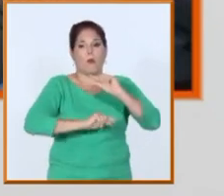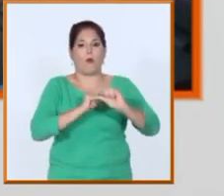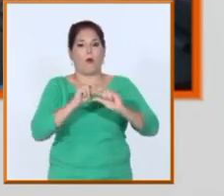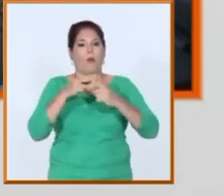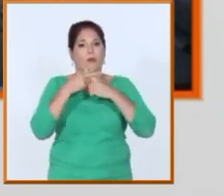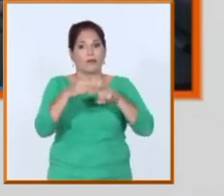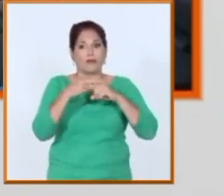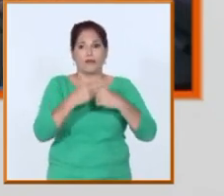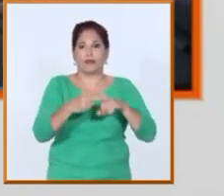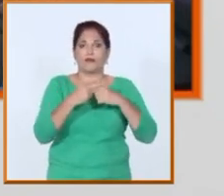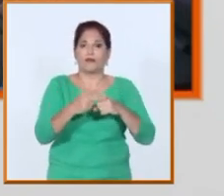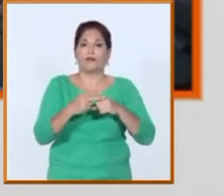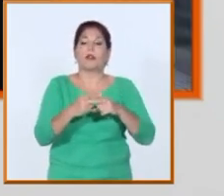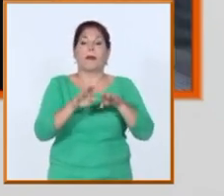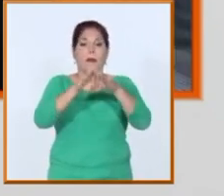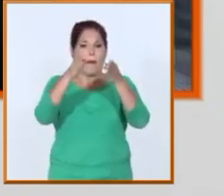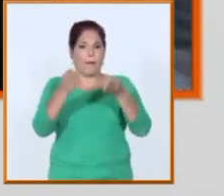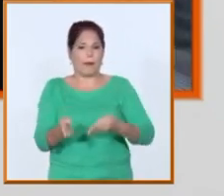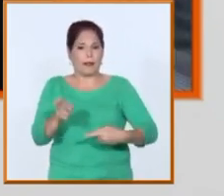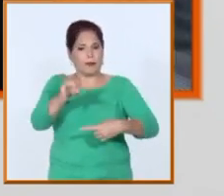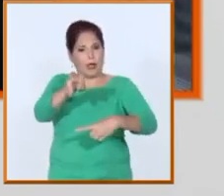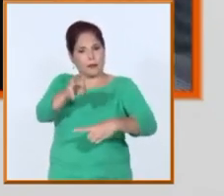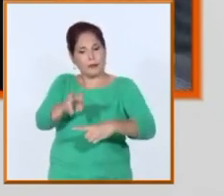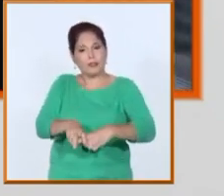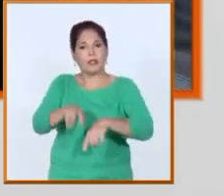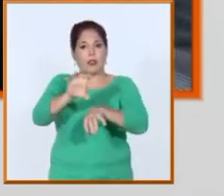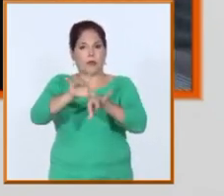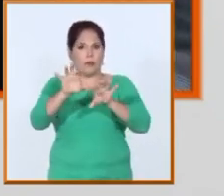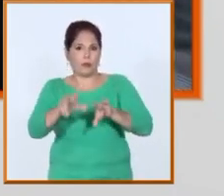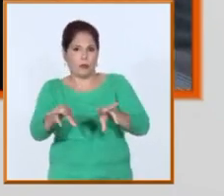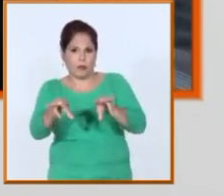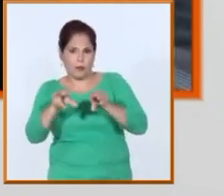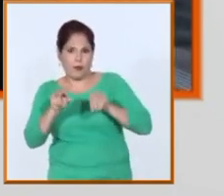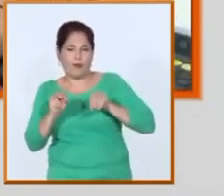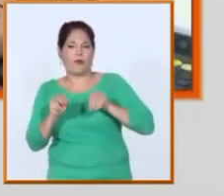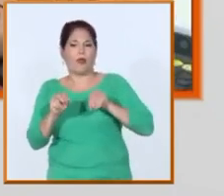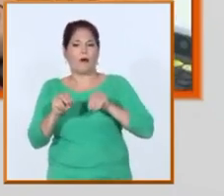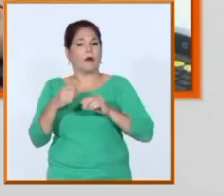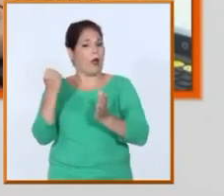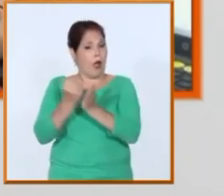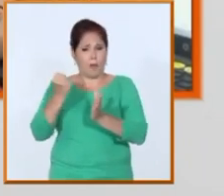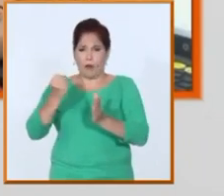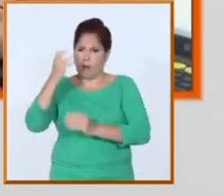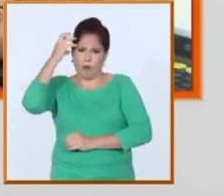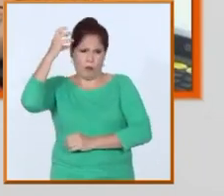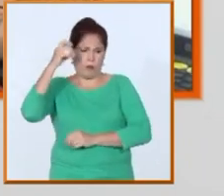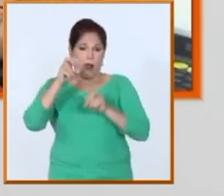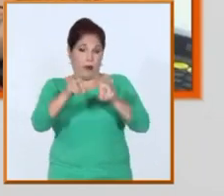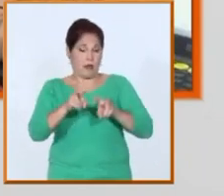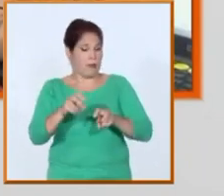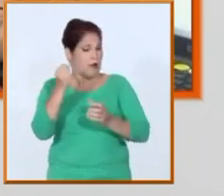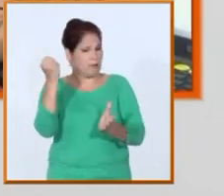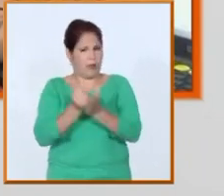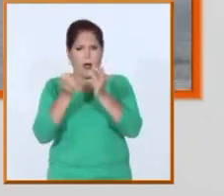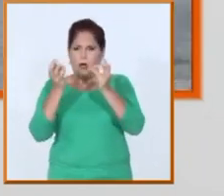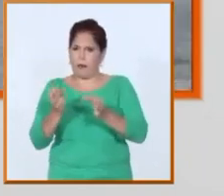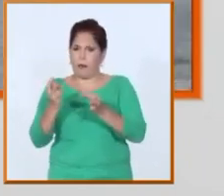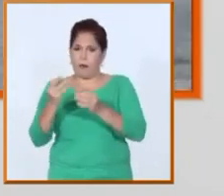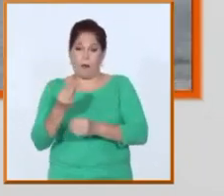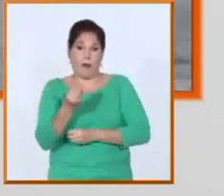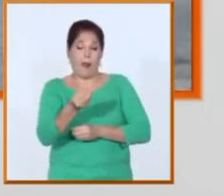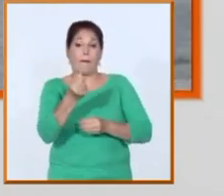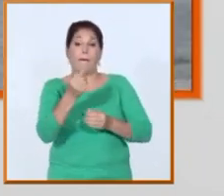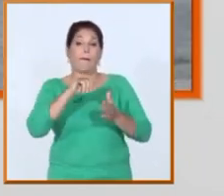asignación por los organismos competentes y aprobado por la dirección del país y por la asamblea nacional de esos